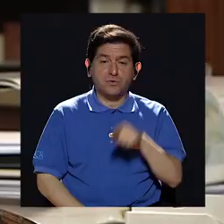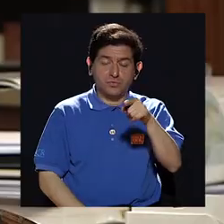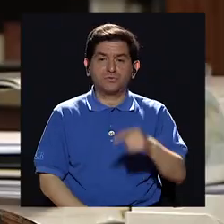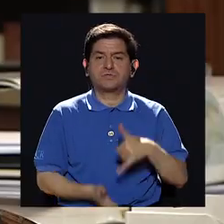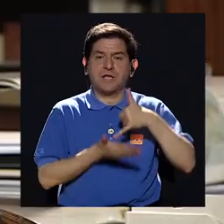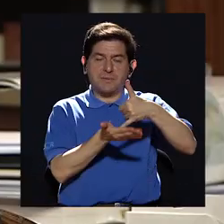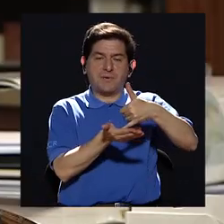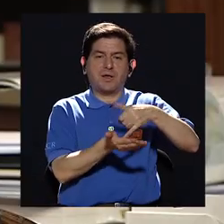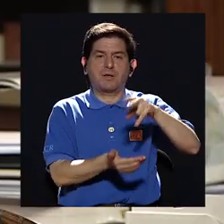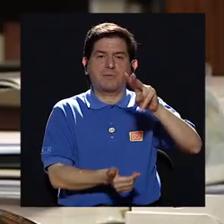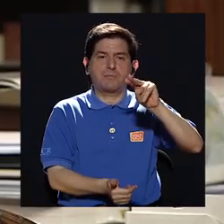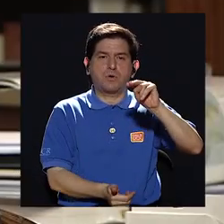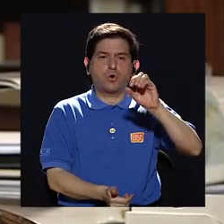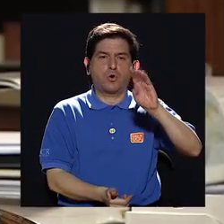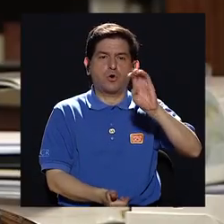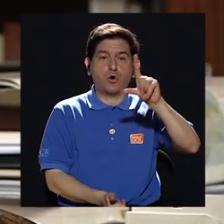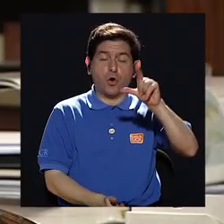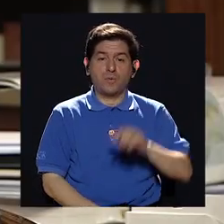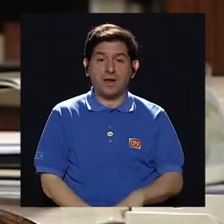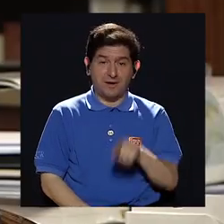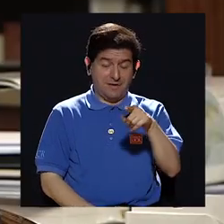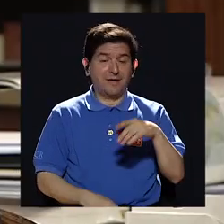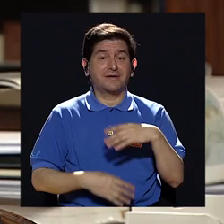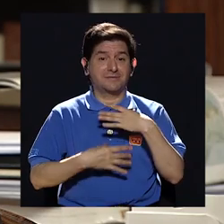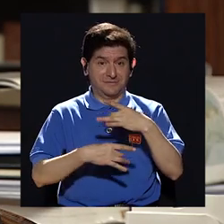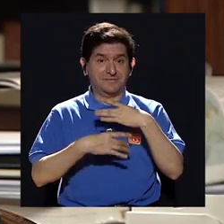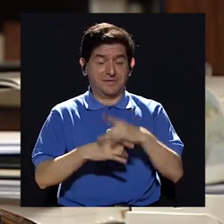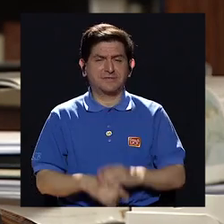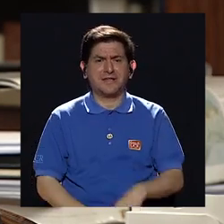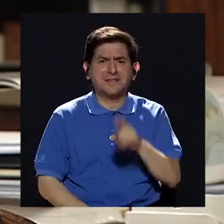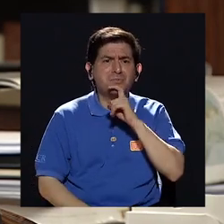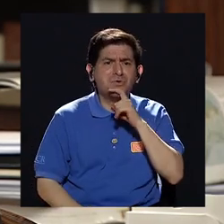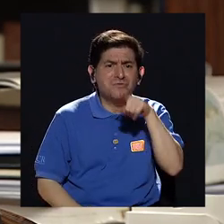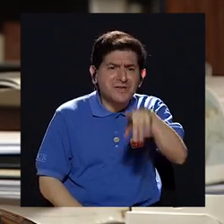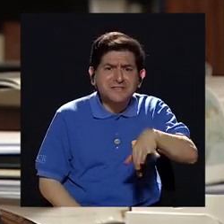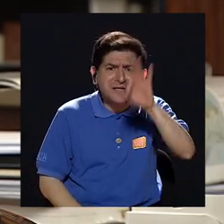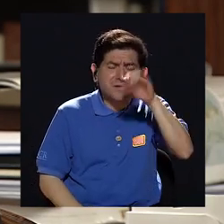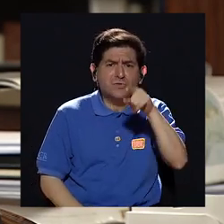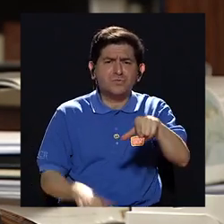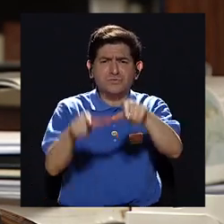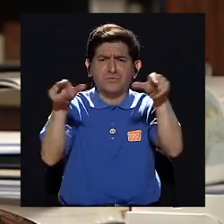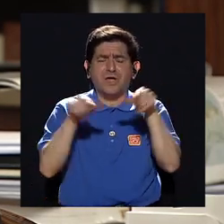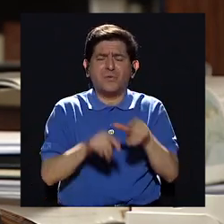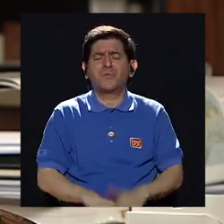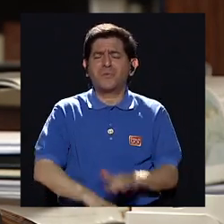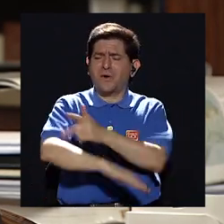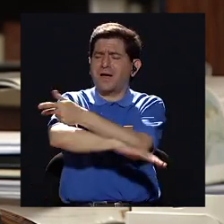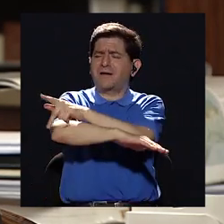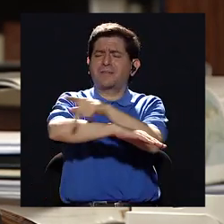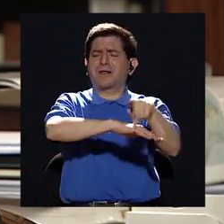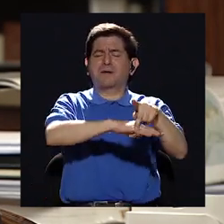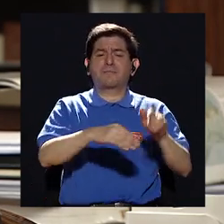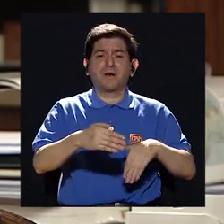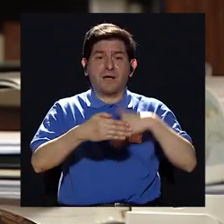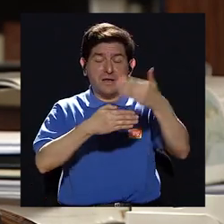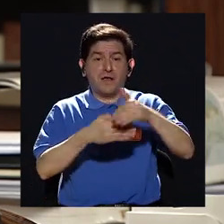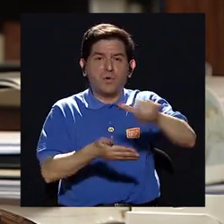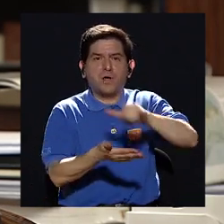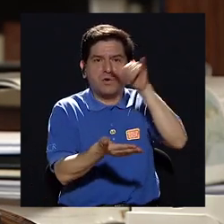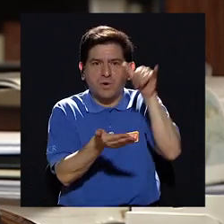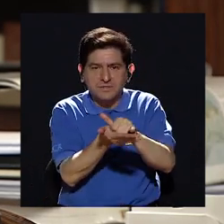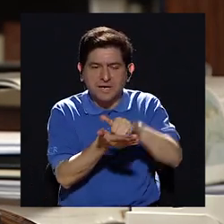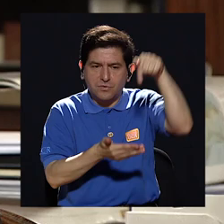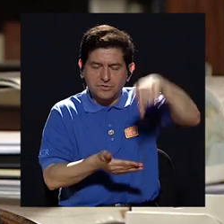Nobel. Vea que ese día fue muy curioso porque costó mucho ubicarlo. Usted estaba en una zona de playa, tuvo que desplazarse hasta San